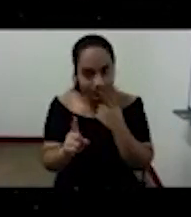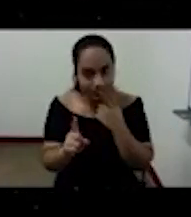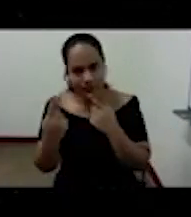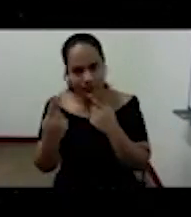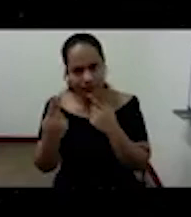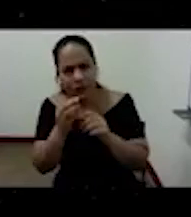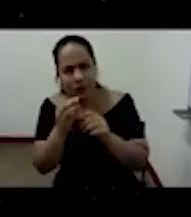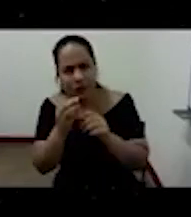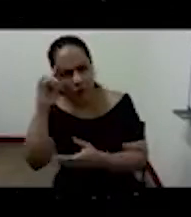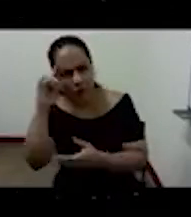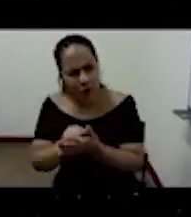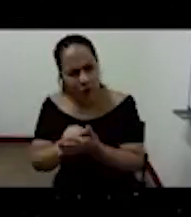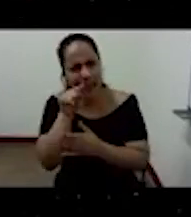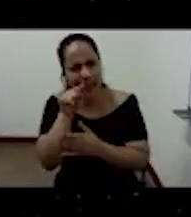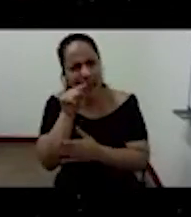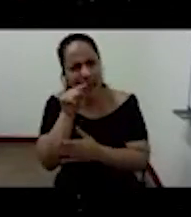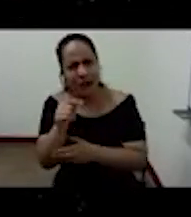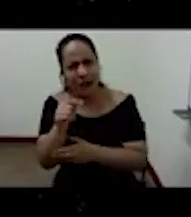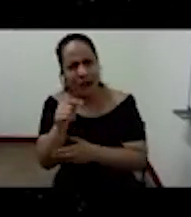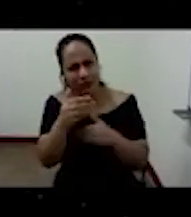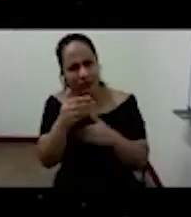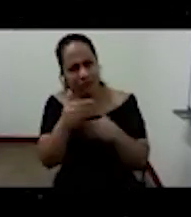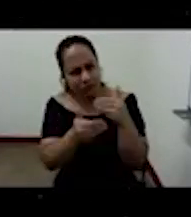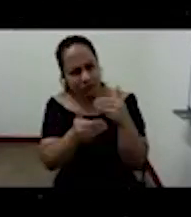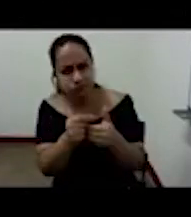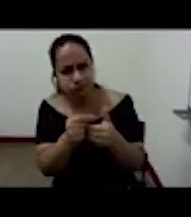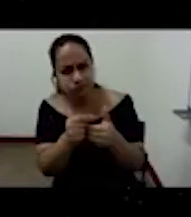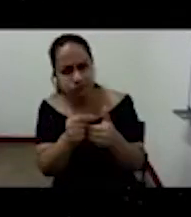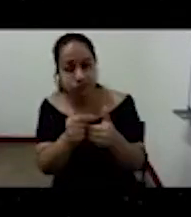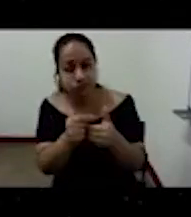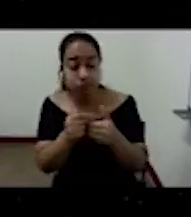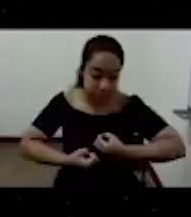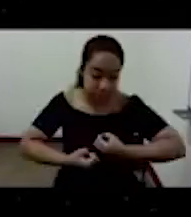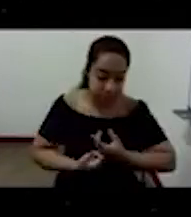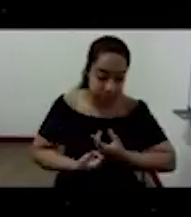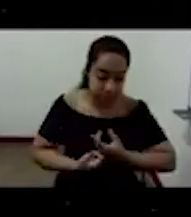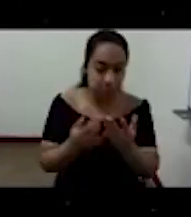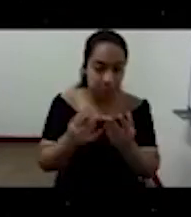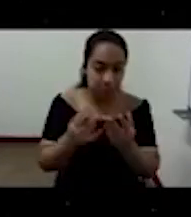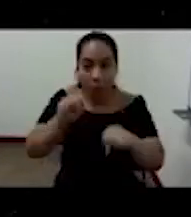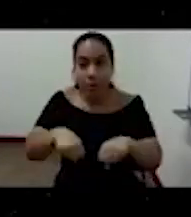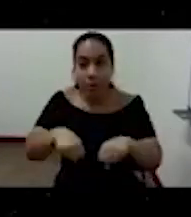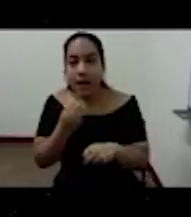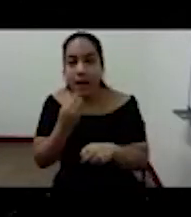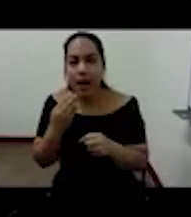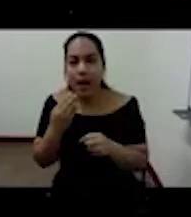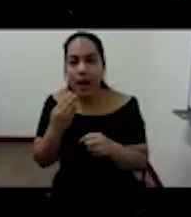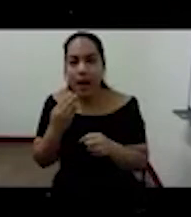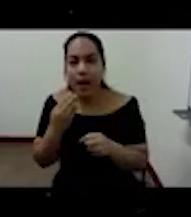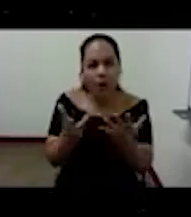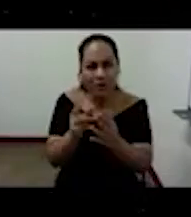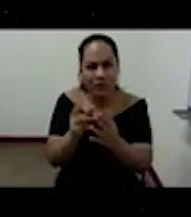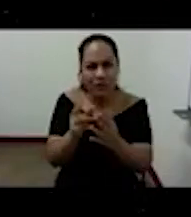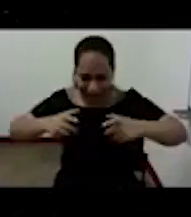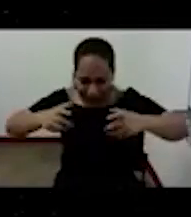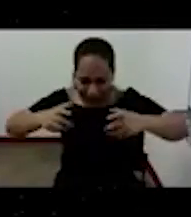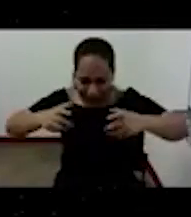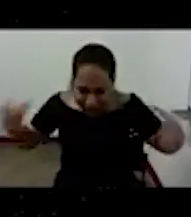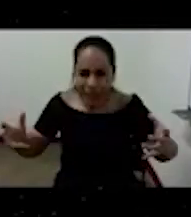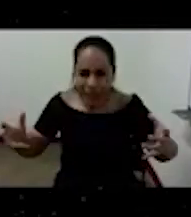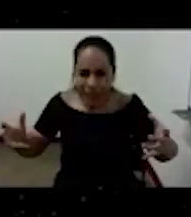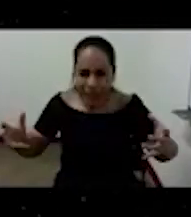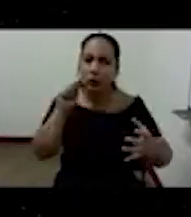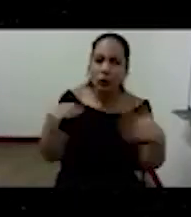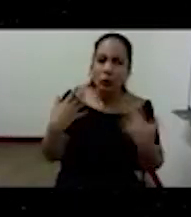sido si puedo expresarme así ha sido como la determinación de